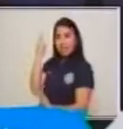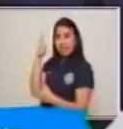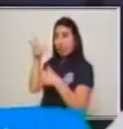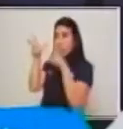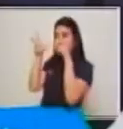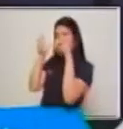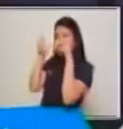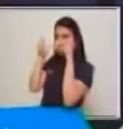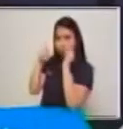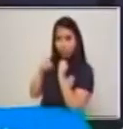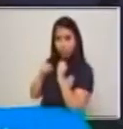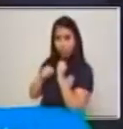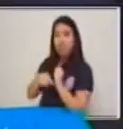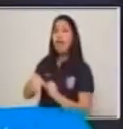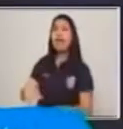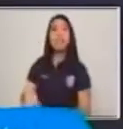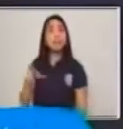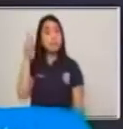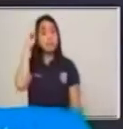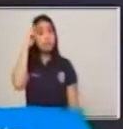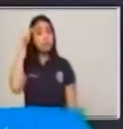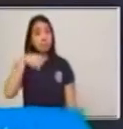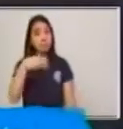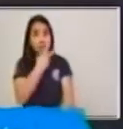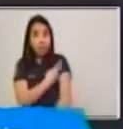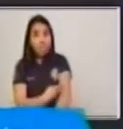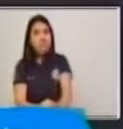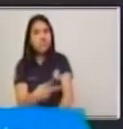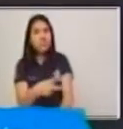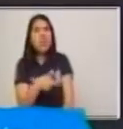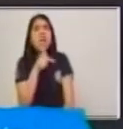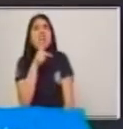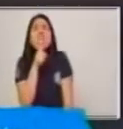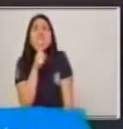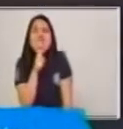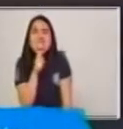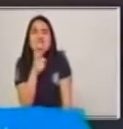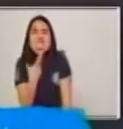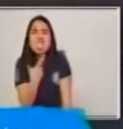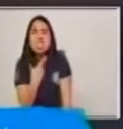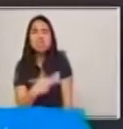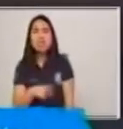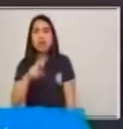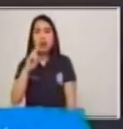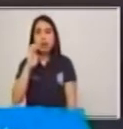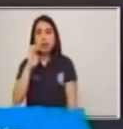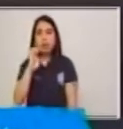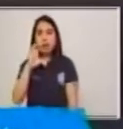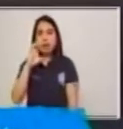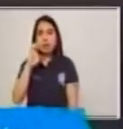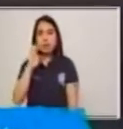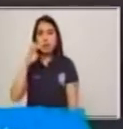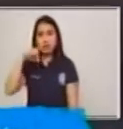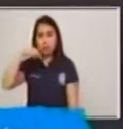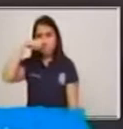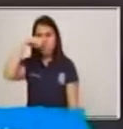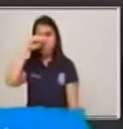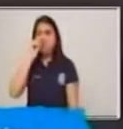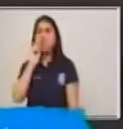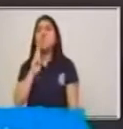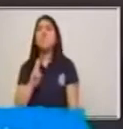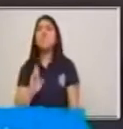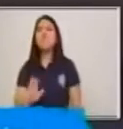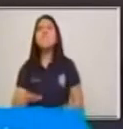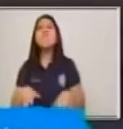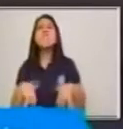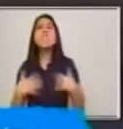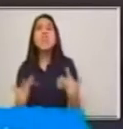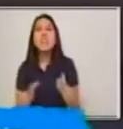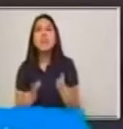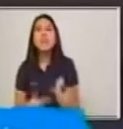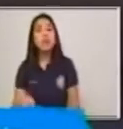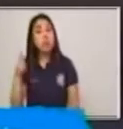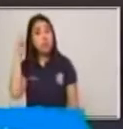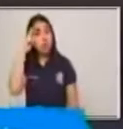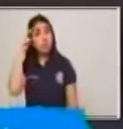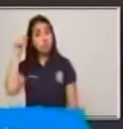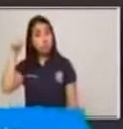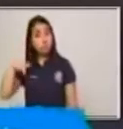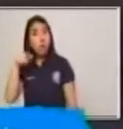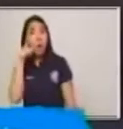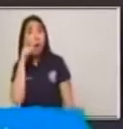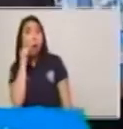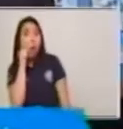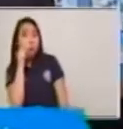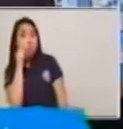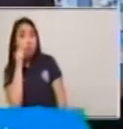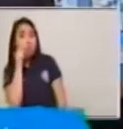creen ustedes que sería el receptor? ¿Quién? Ya sabemos que Luis es el emisor.